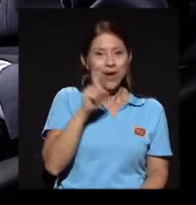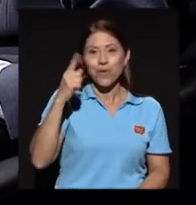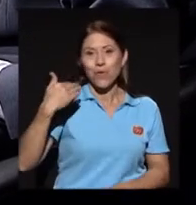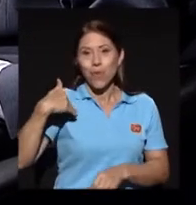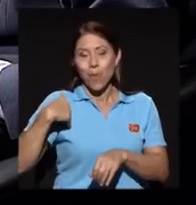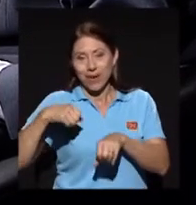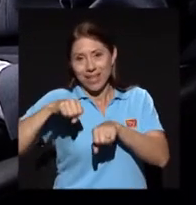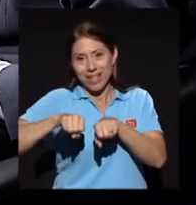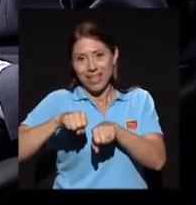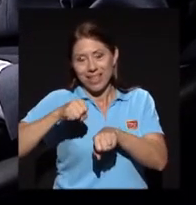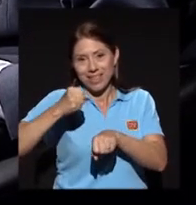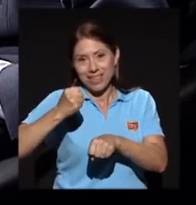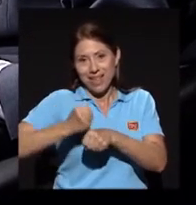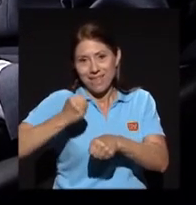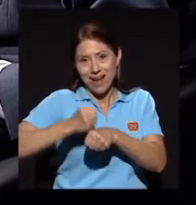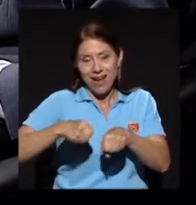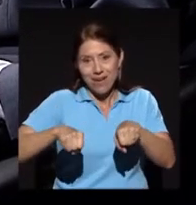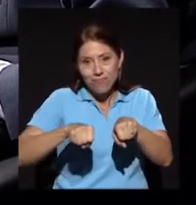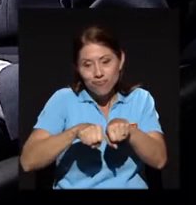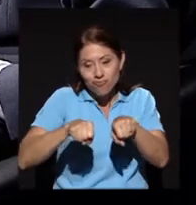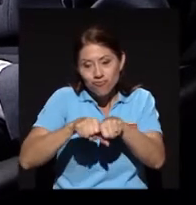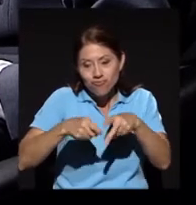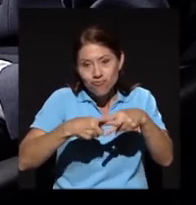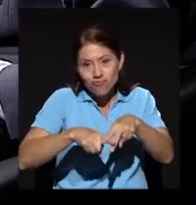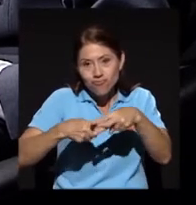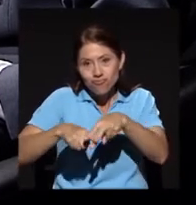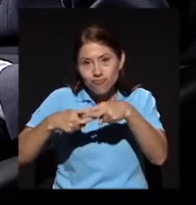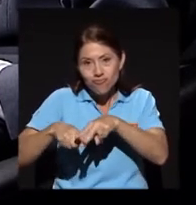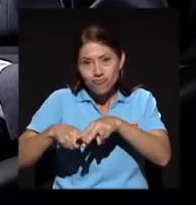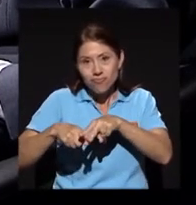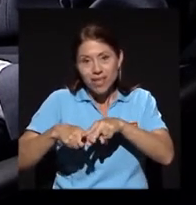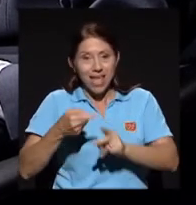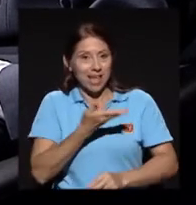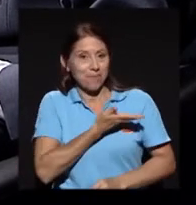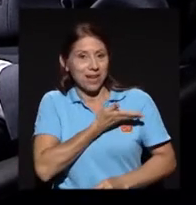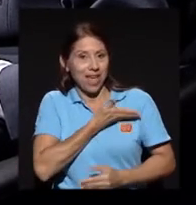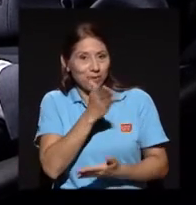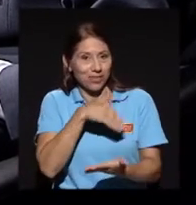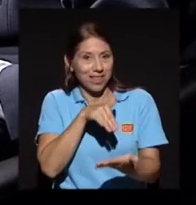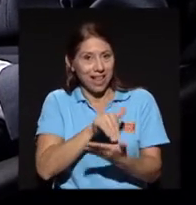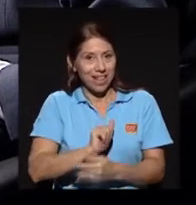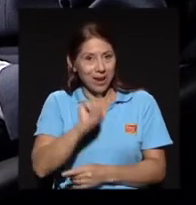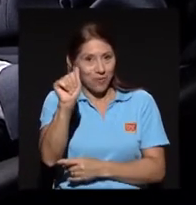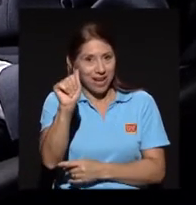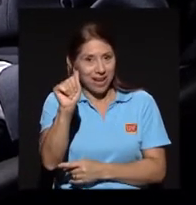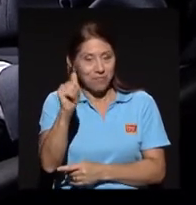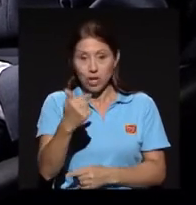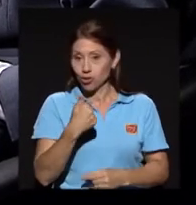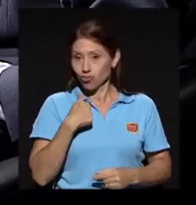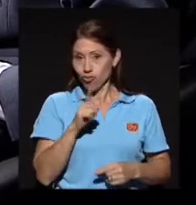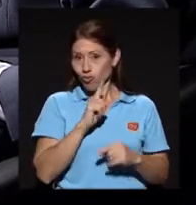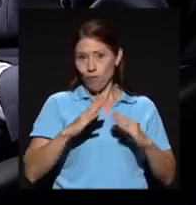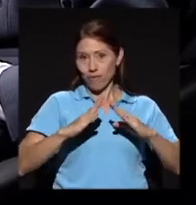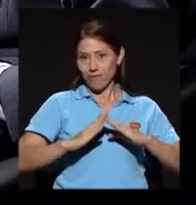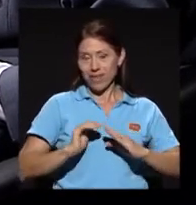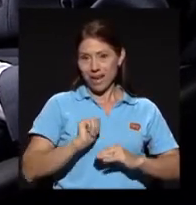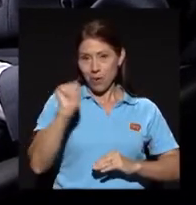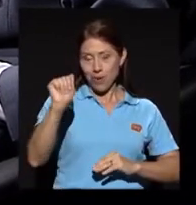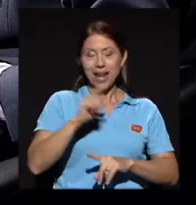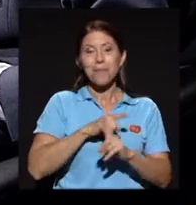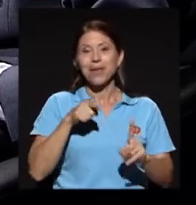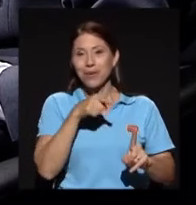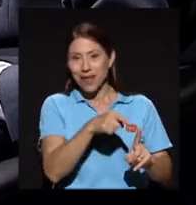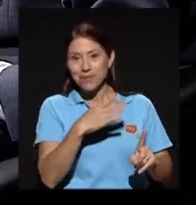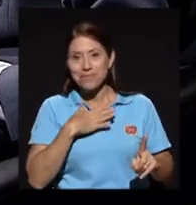mercado central de Alajuela. Yo no vivía en Alajuela, pero tengo esa raíz.